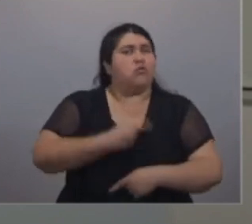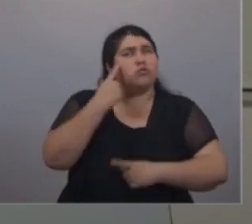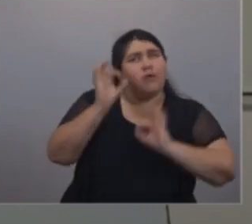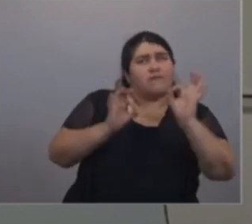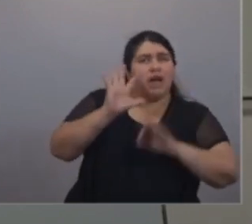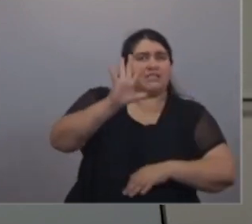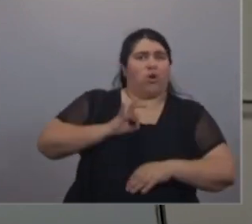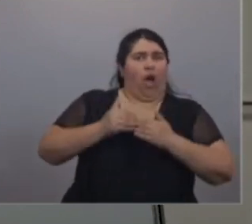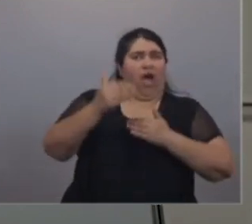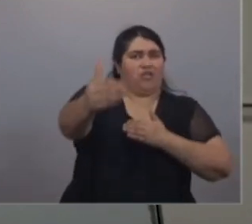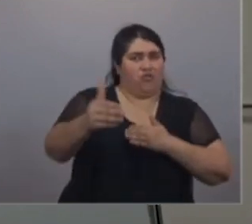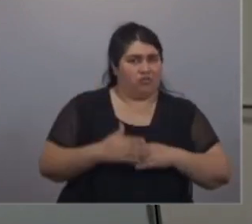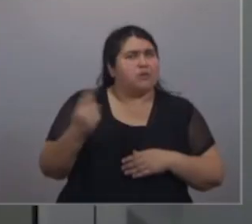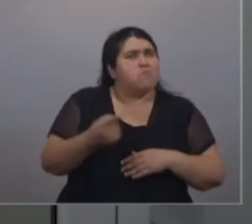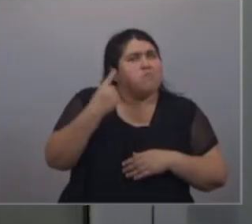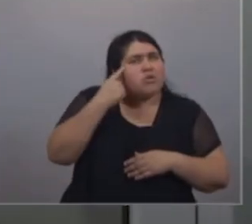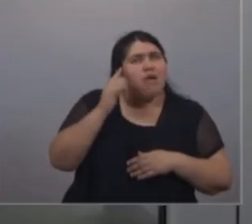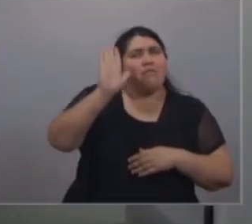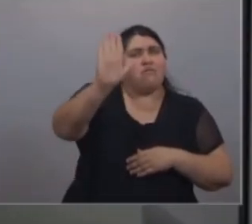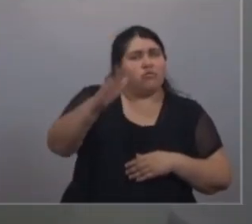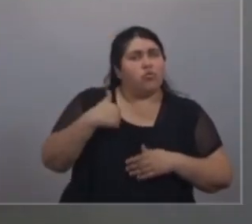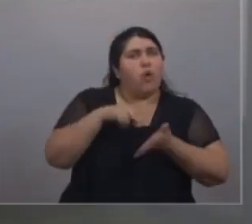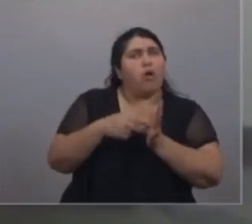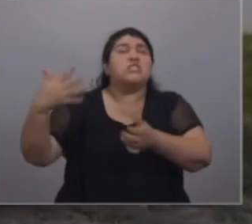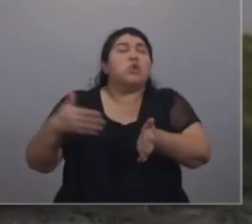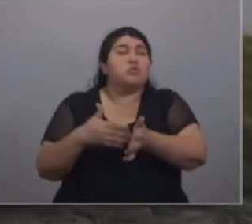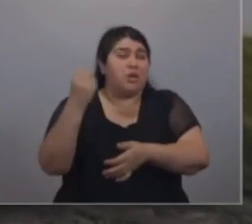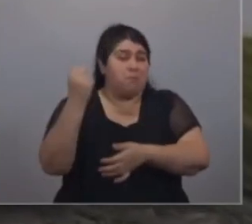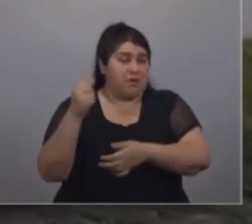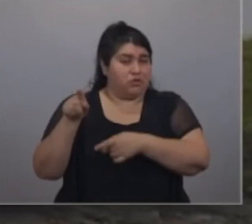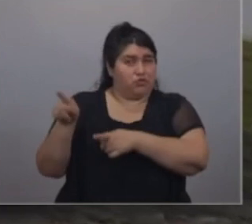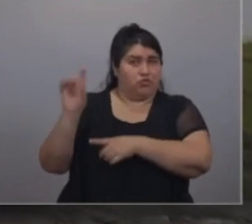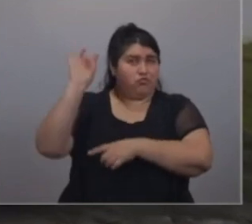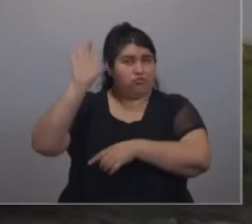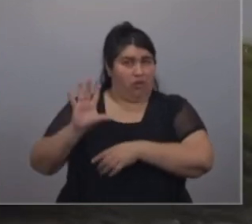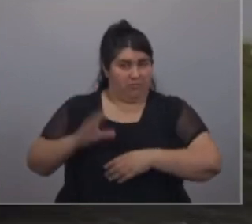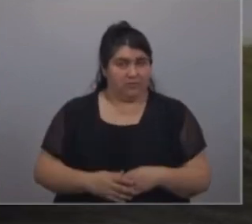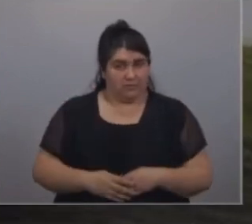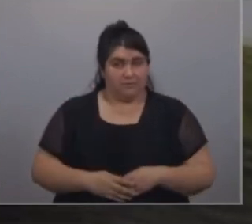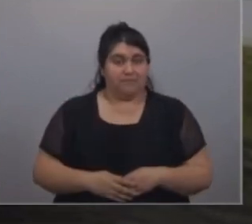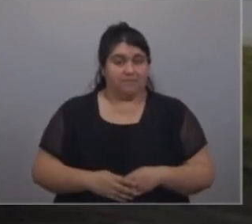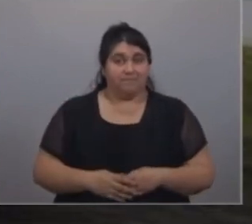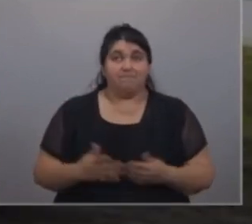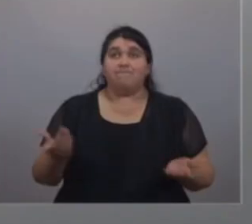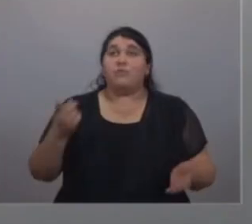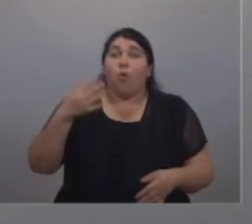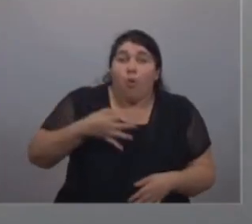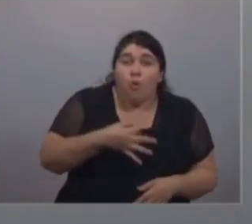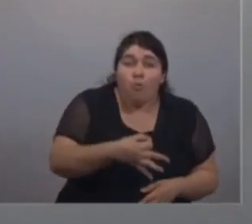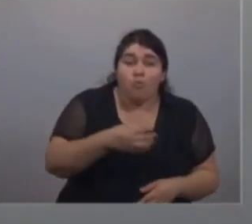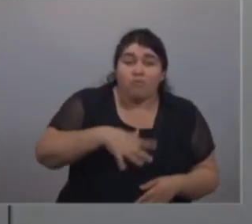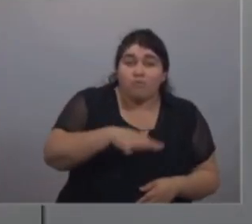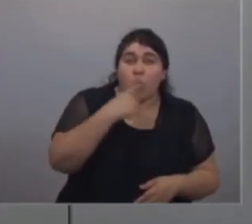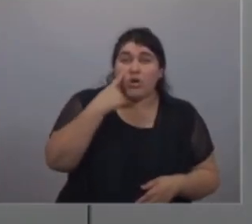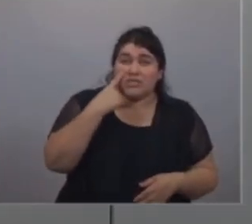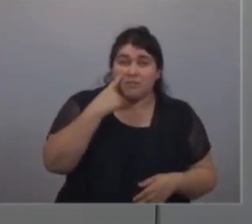provincia, no ocurre solo en Madariaga, ocurrió hasta ahora en 150 zonas de la provincia que